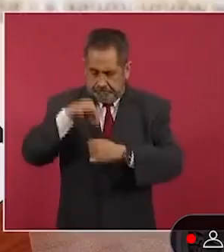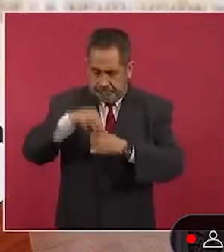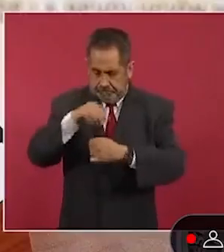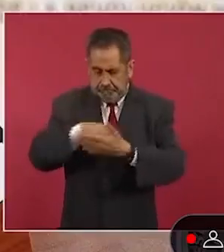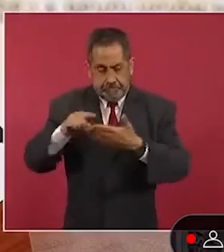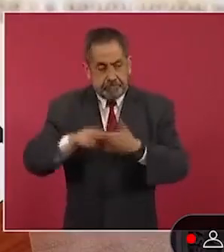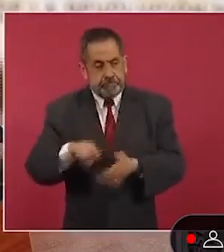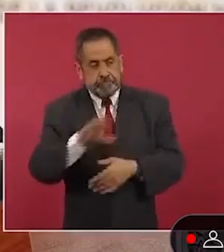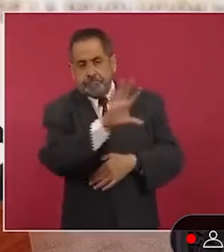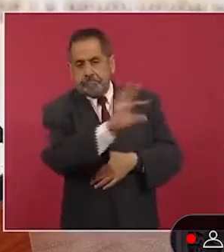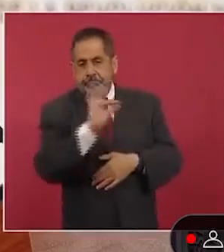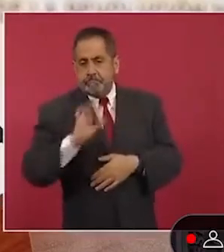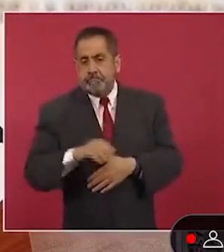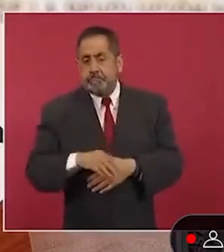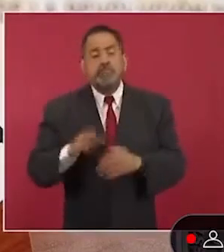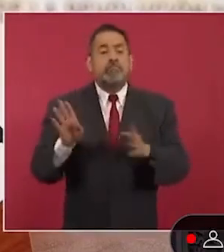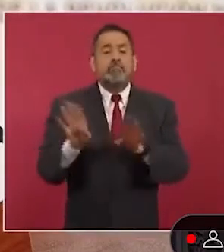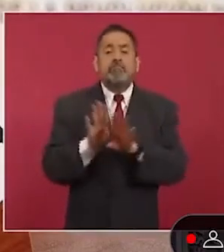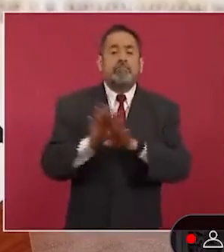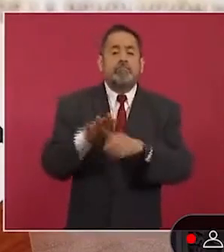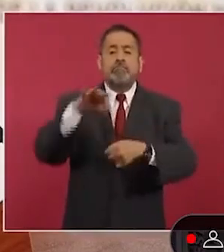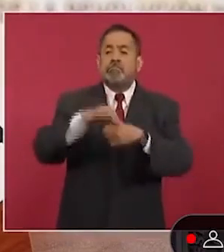en elecciones abiertas.